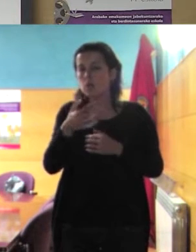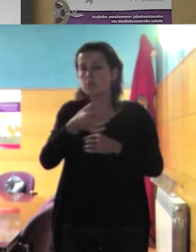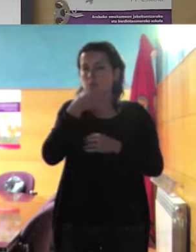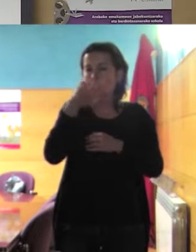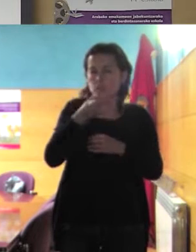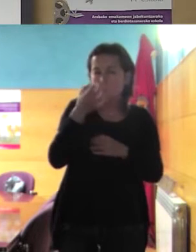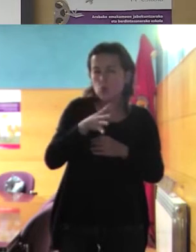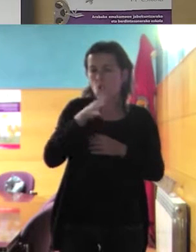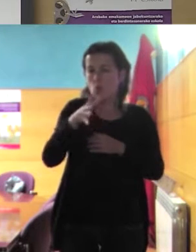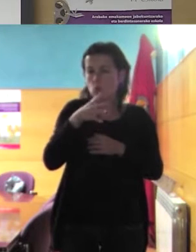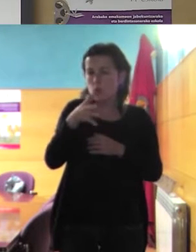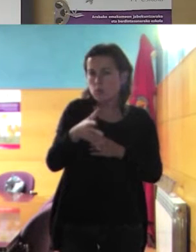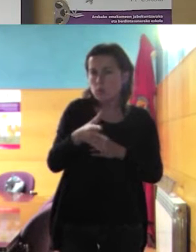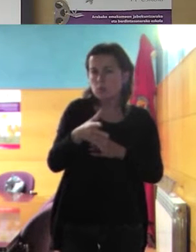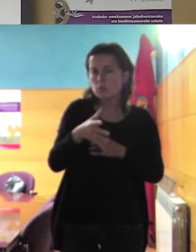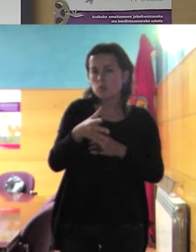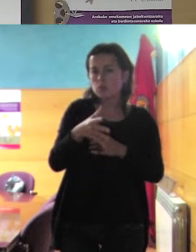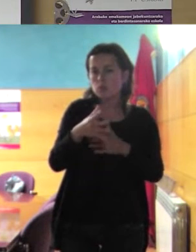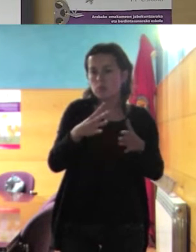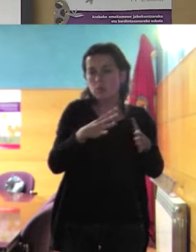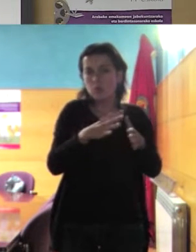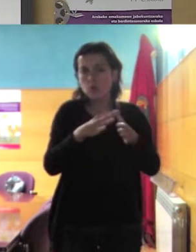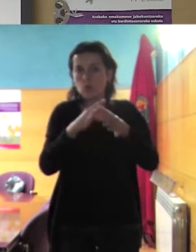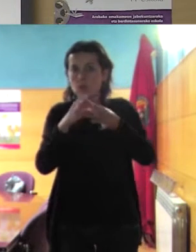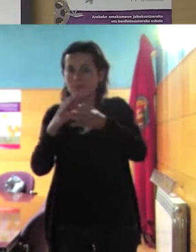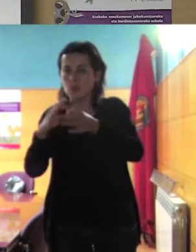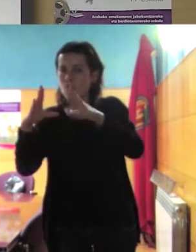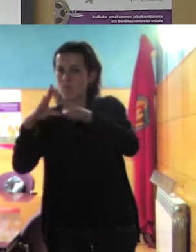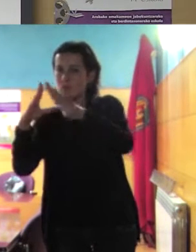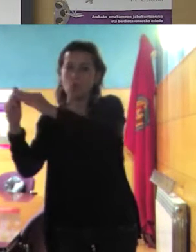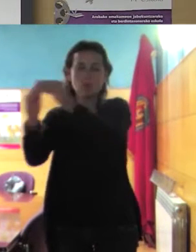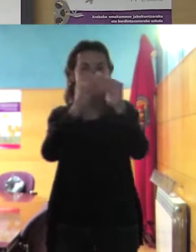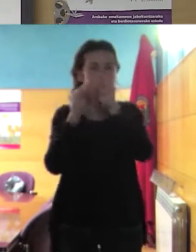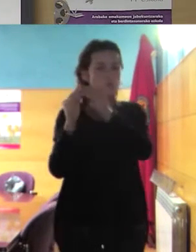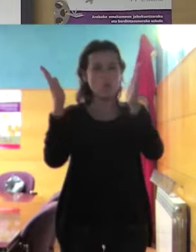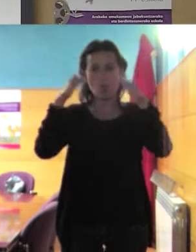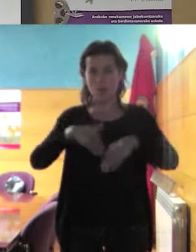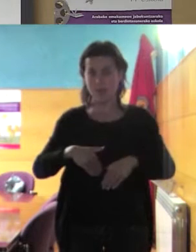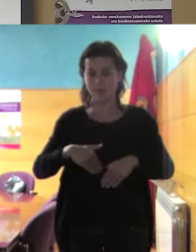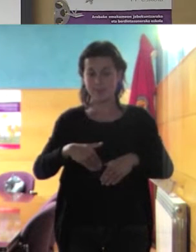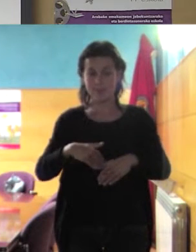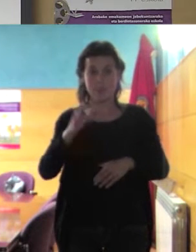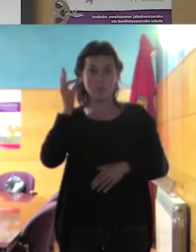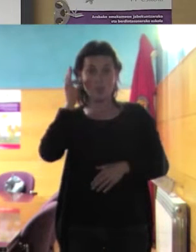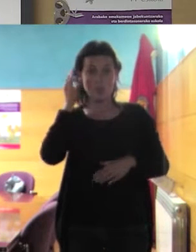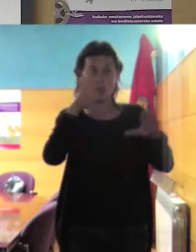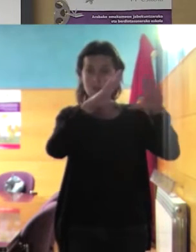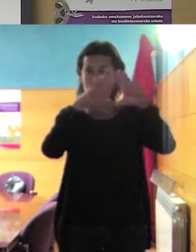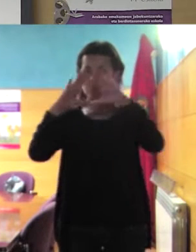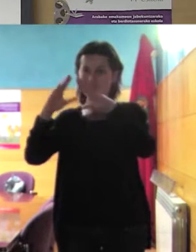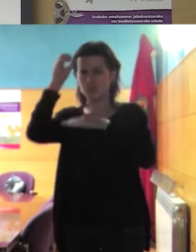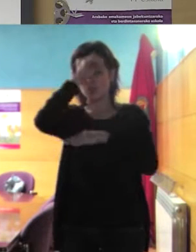que vaya en el mismo sentido por parte del feminismo las feministas tenemos diferentes opiniones sobre este tema